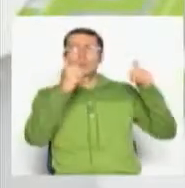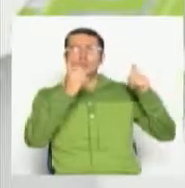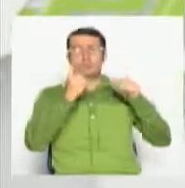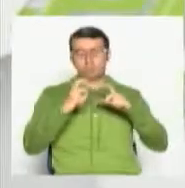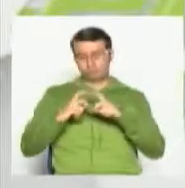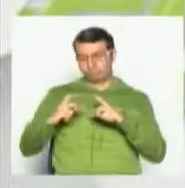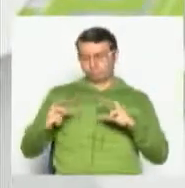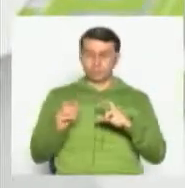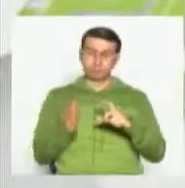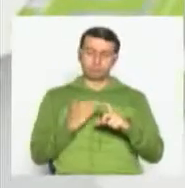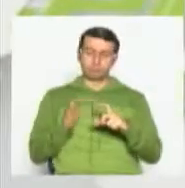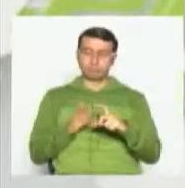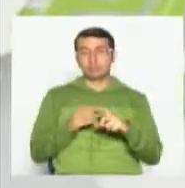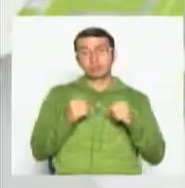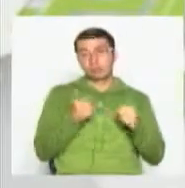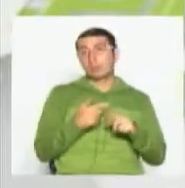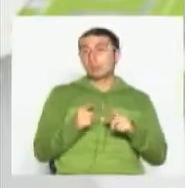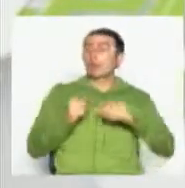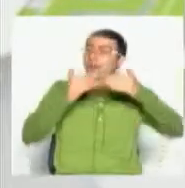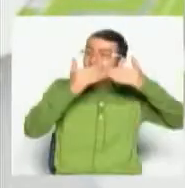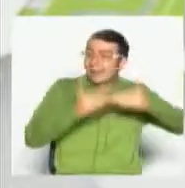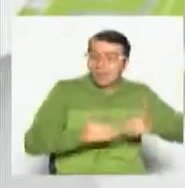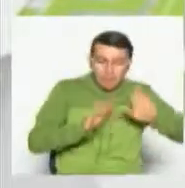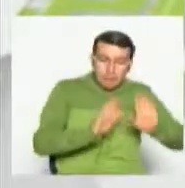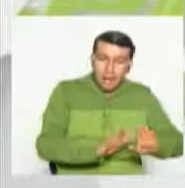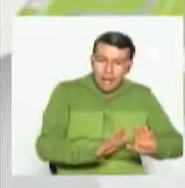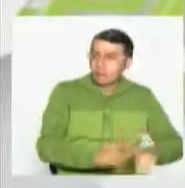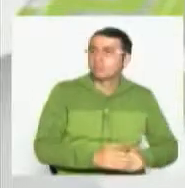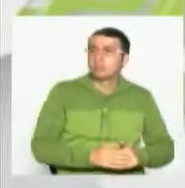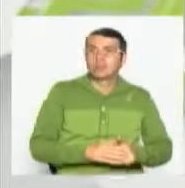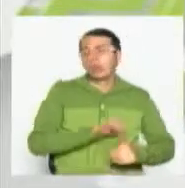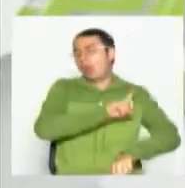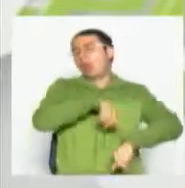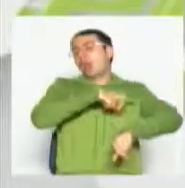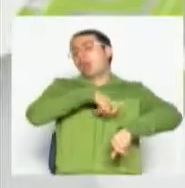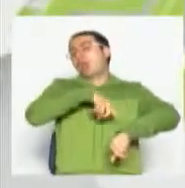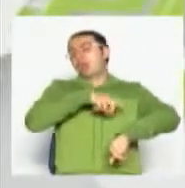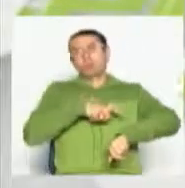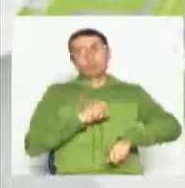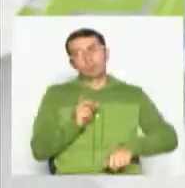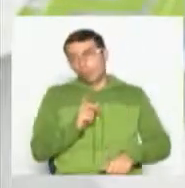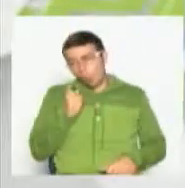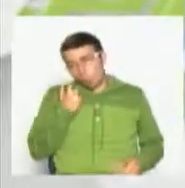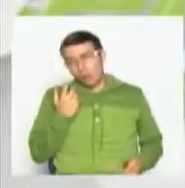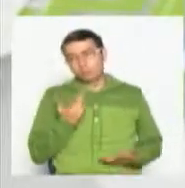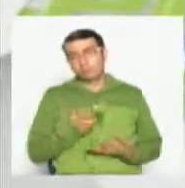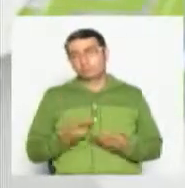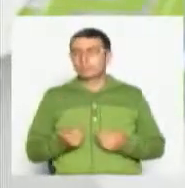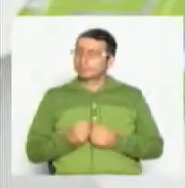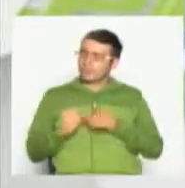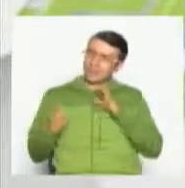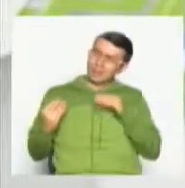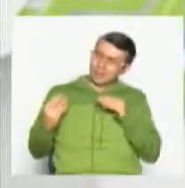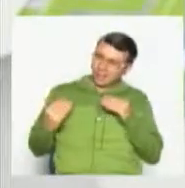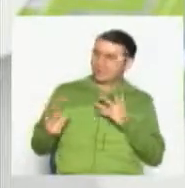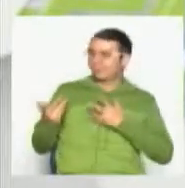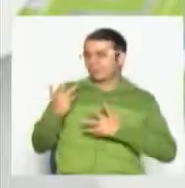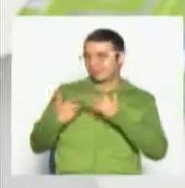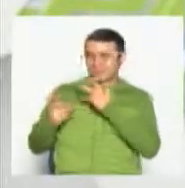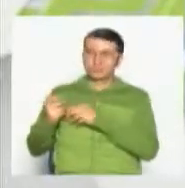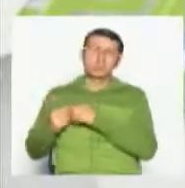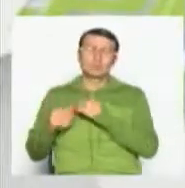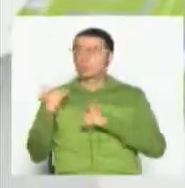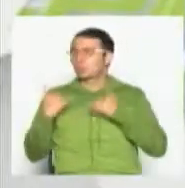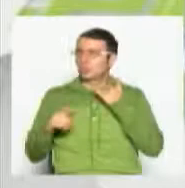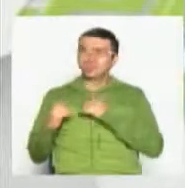tablet es espectacular, pero tiene una limitación. O siempre va a ser importante para nosotros hijos que estemos aquí, que aunemos acá. Todo tiene